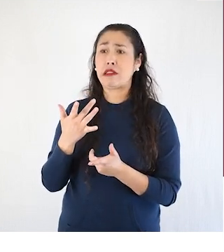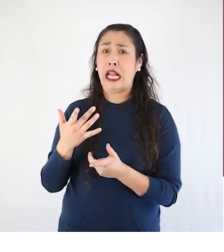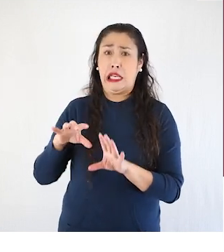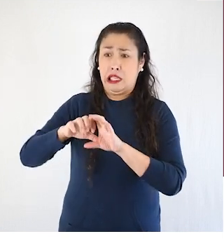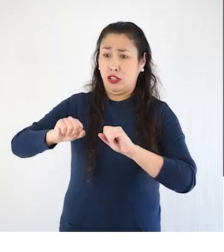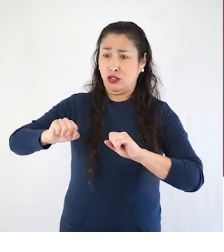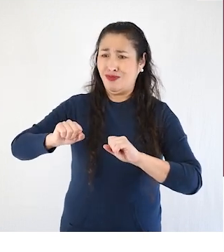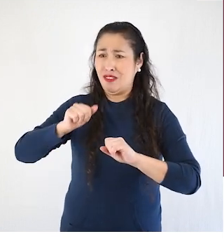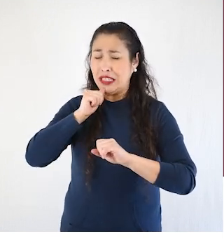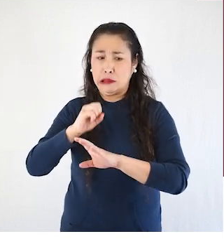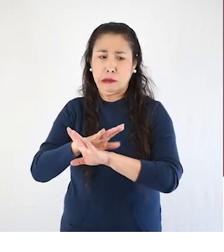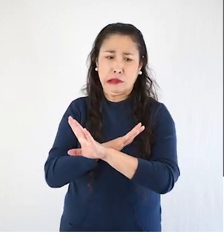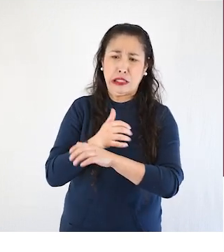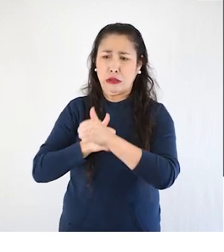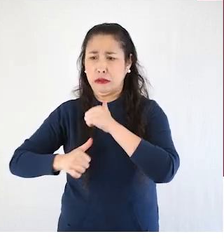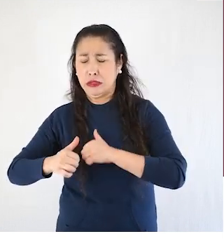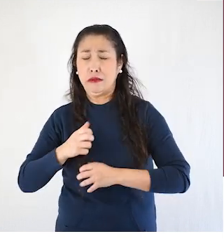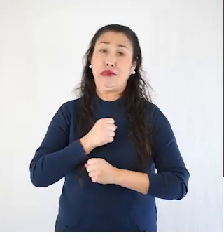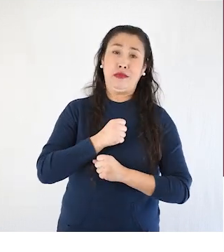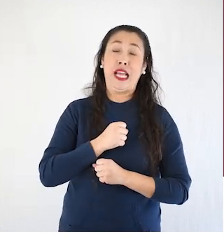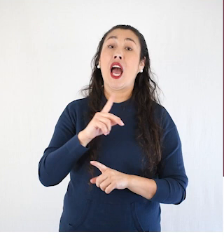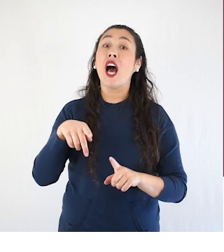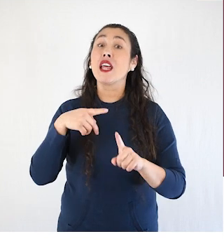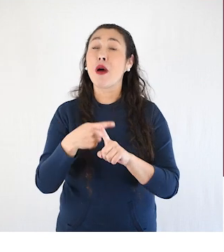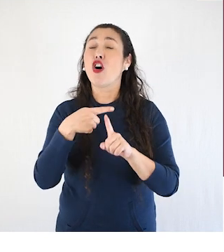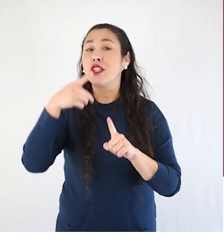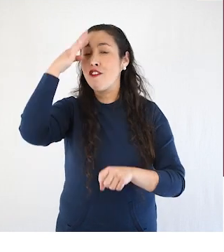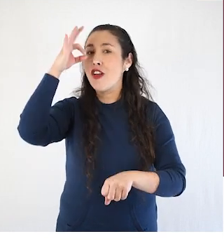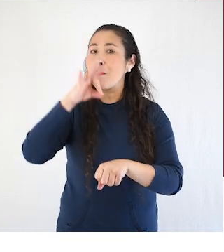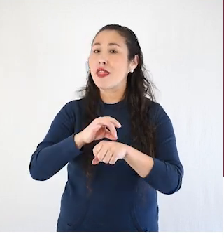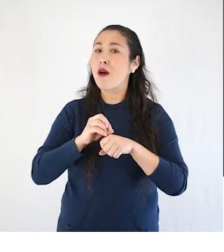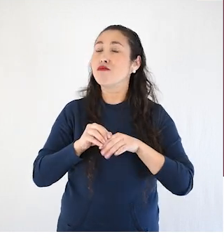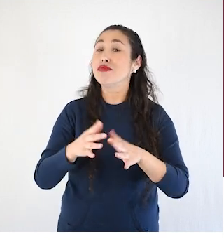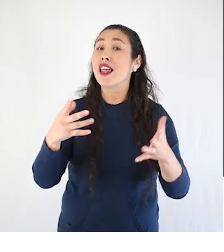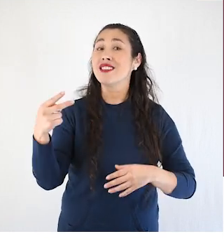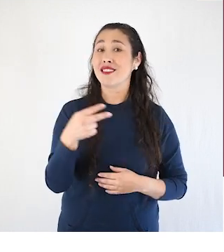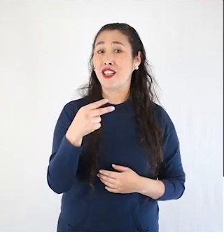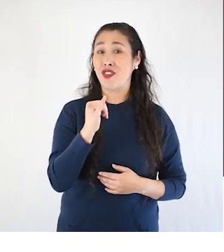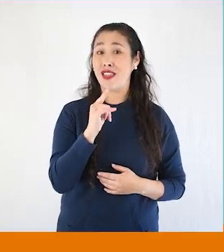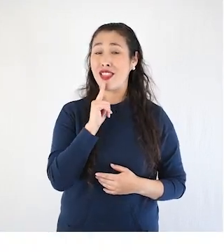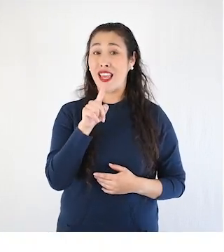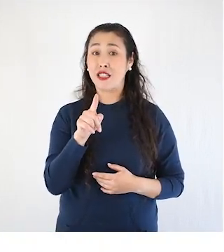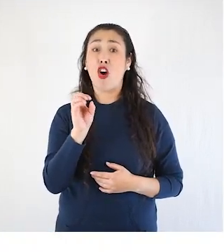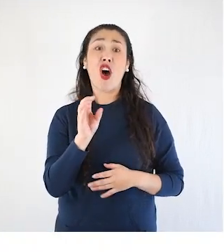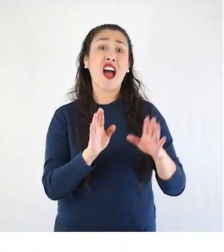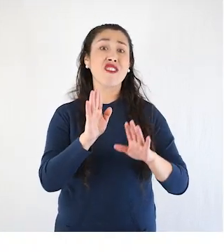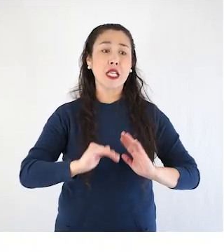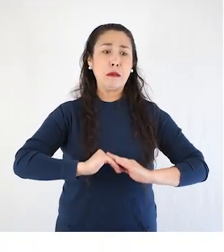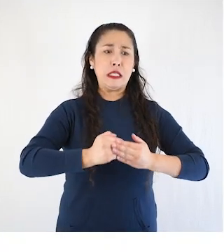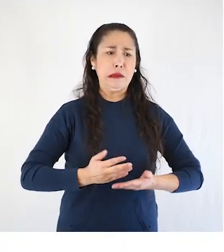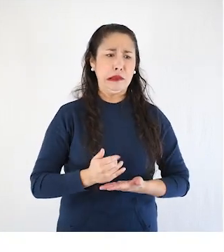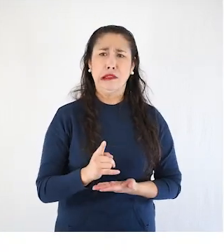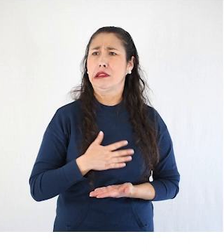riesgo emocional cuando no estamos preparados, también existen otros riesgos como son las enfermedades de transmisión sexual o el